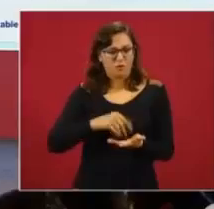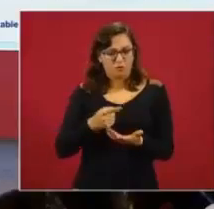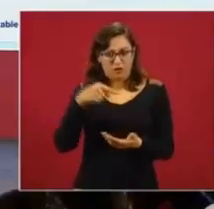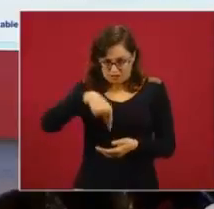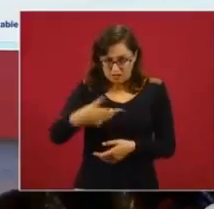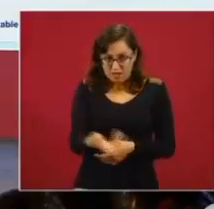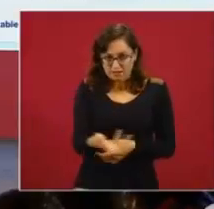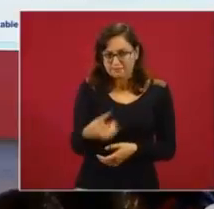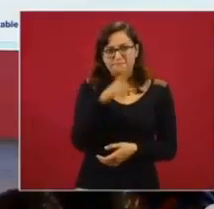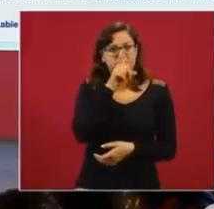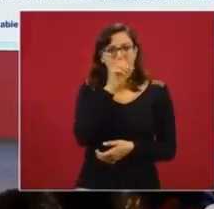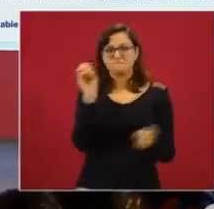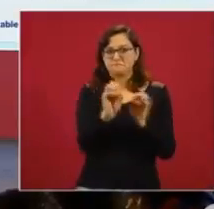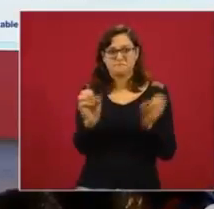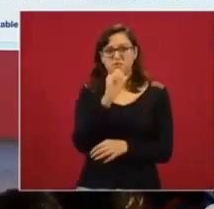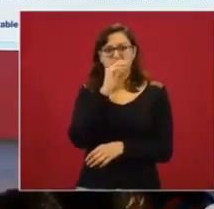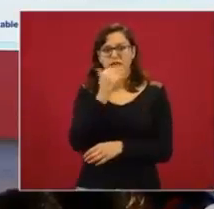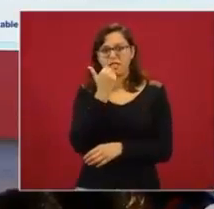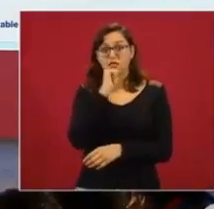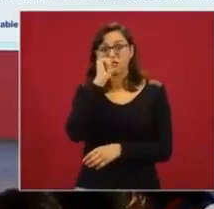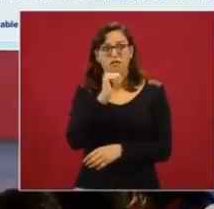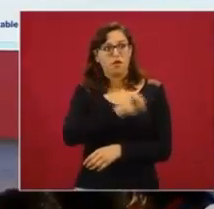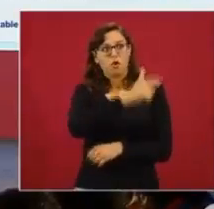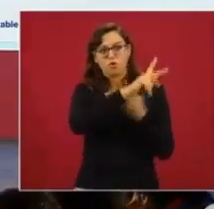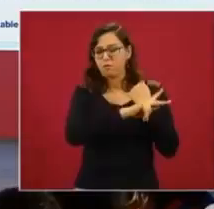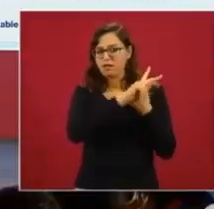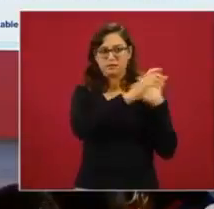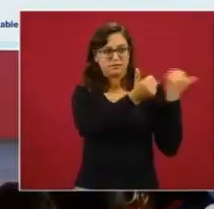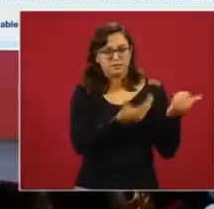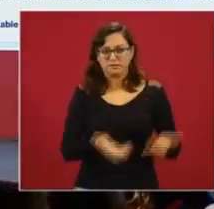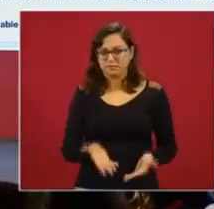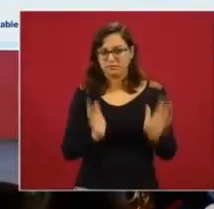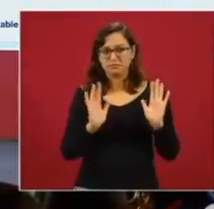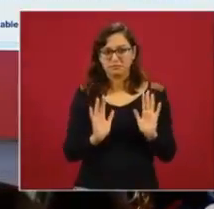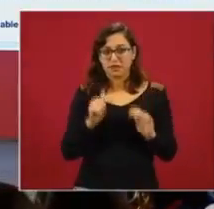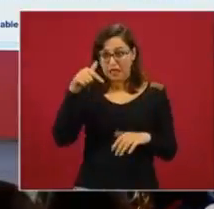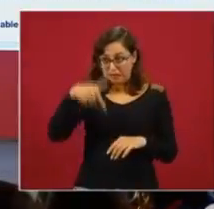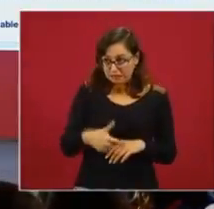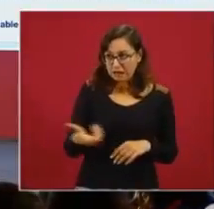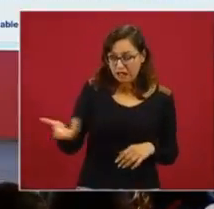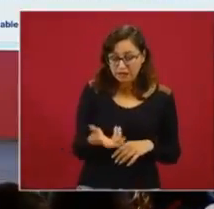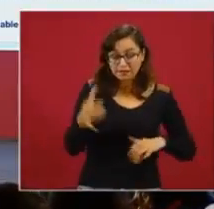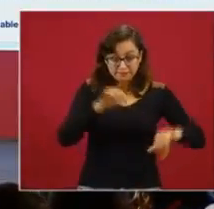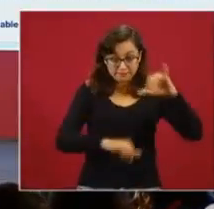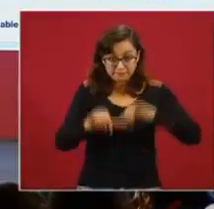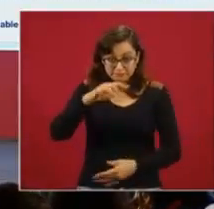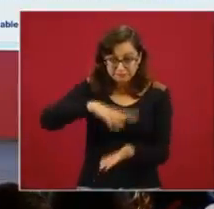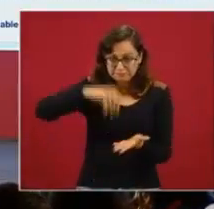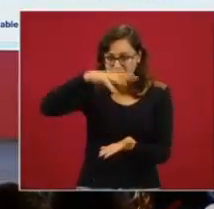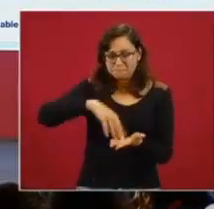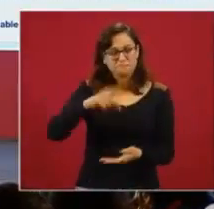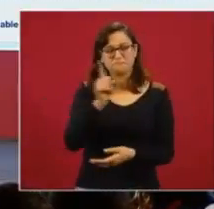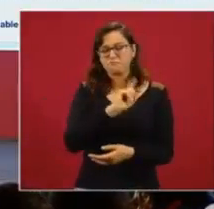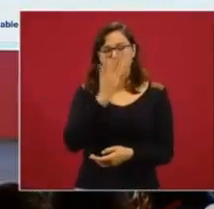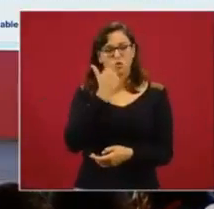No hay. Hasta la fecha no se tiene ninguna evidencia de esta situación, de que se produzca aquí el fentanilo.